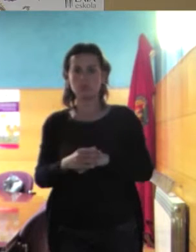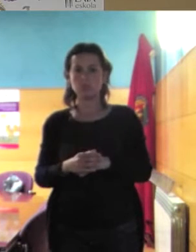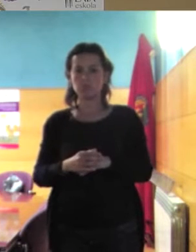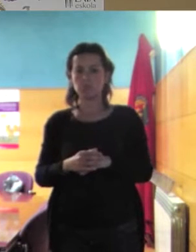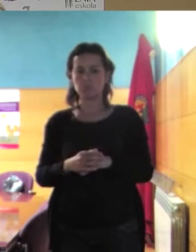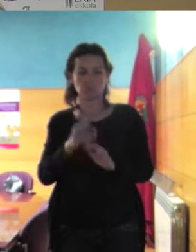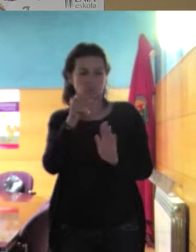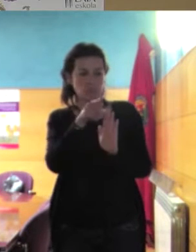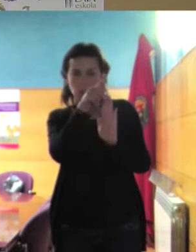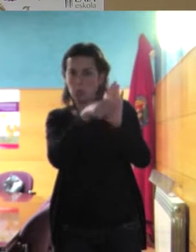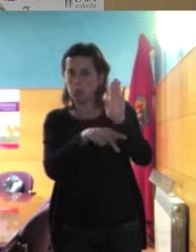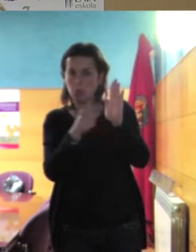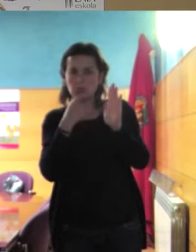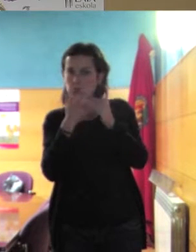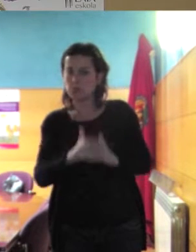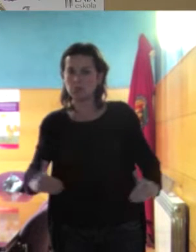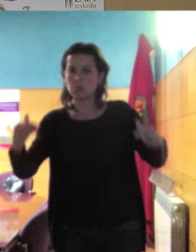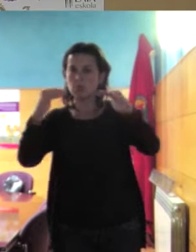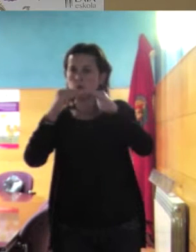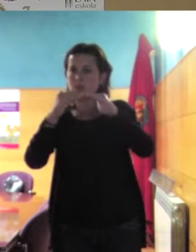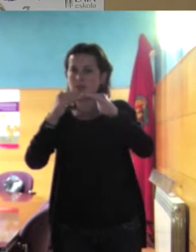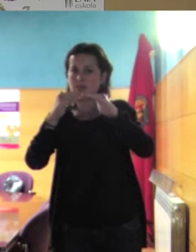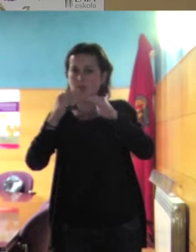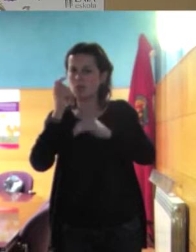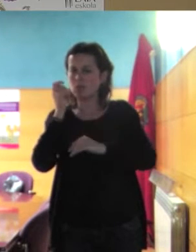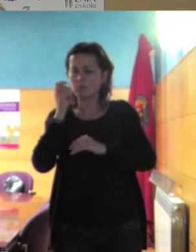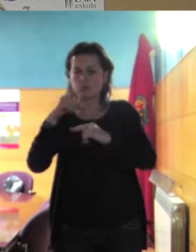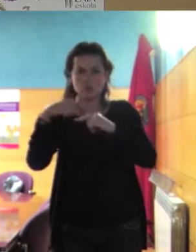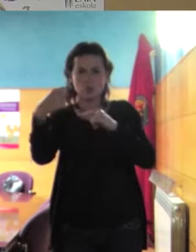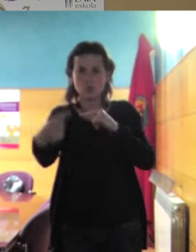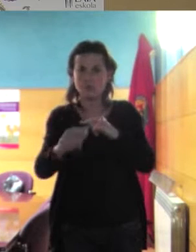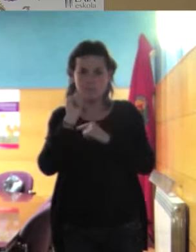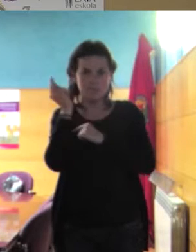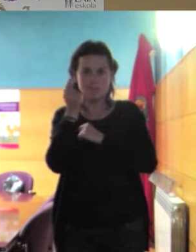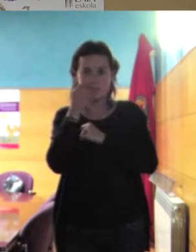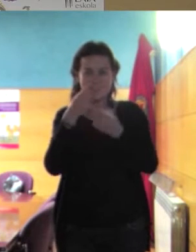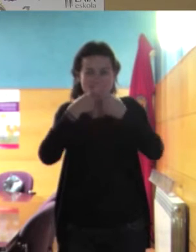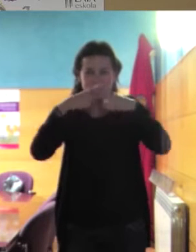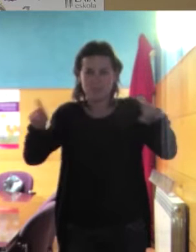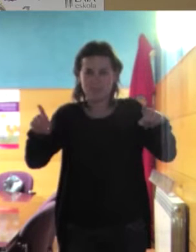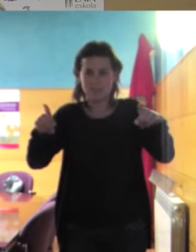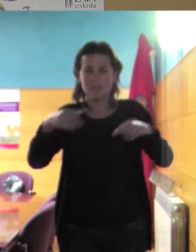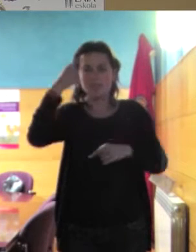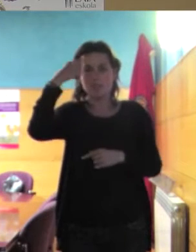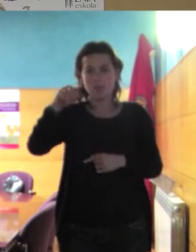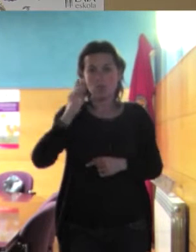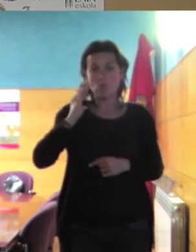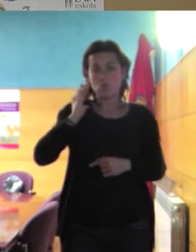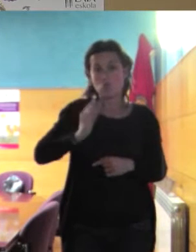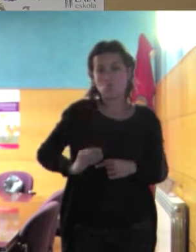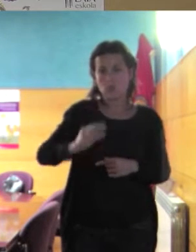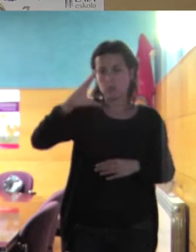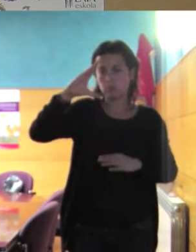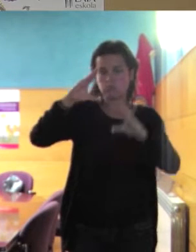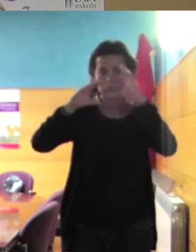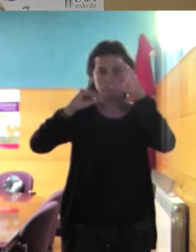iguales y sin embargo experimentamos cada día que eso no es verdad y sabemos que los sueldos son distintos sabemos que las mujeres